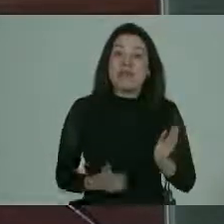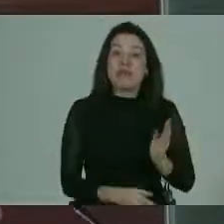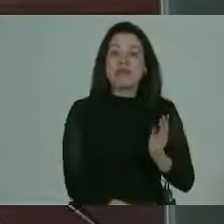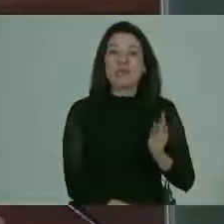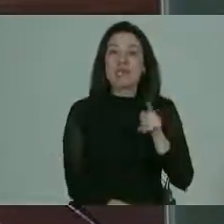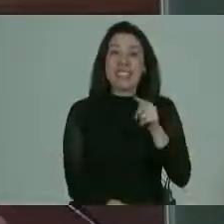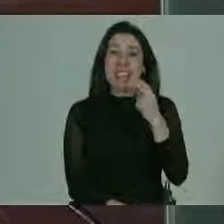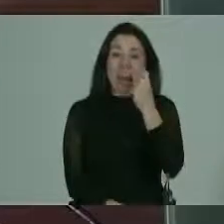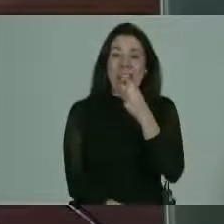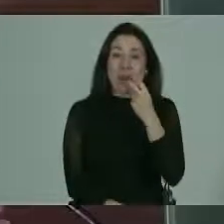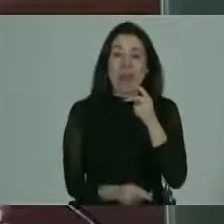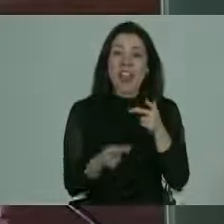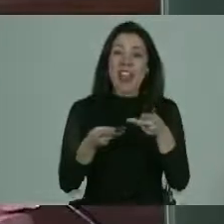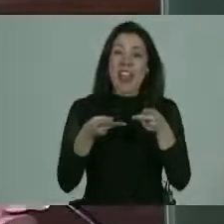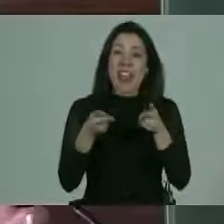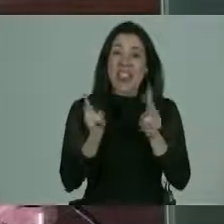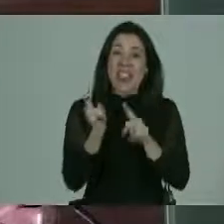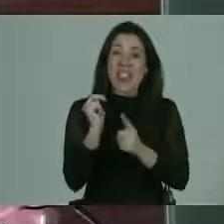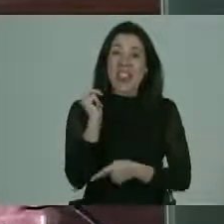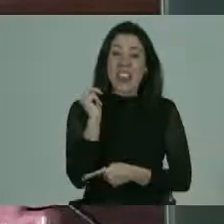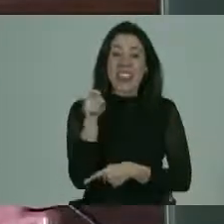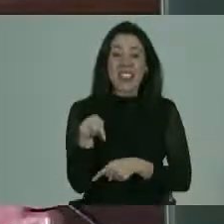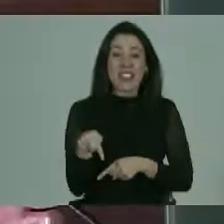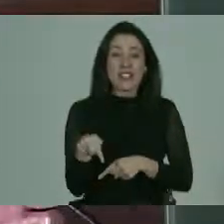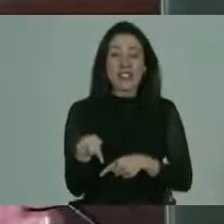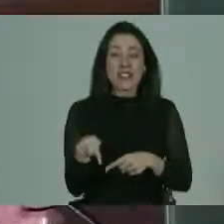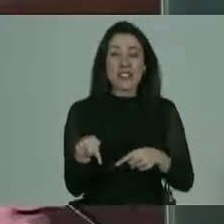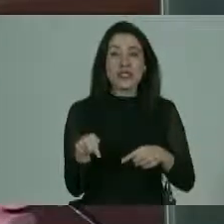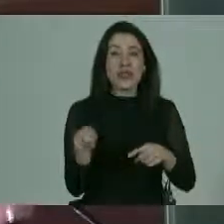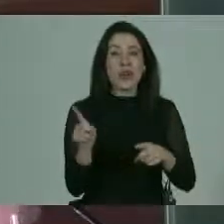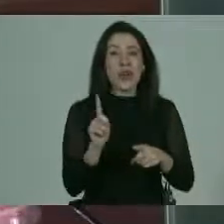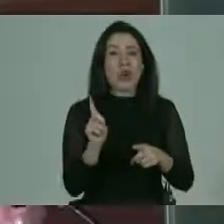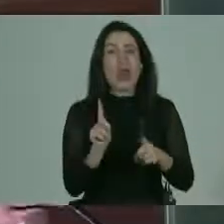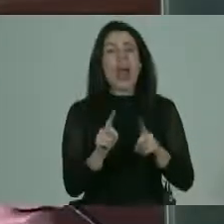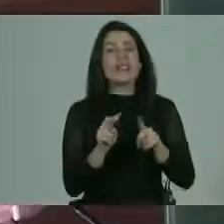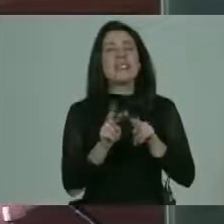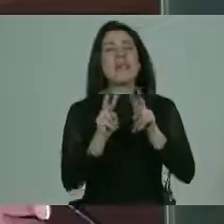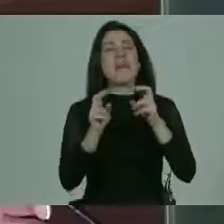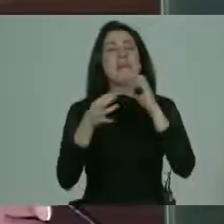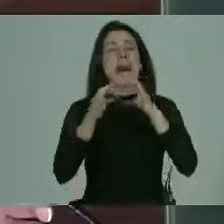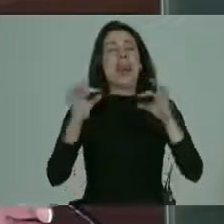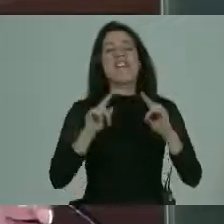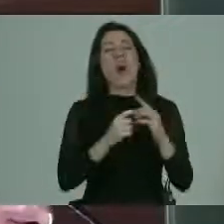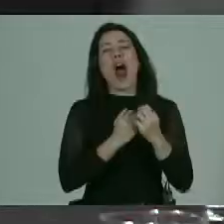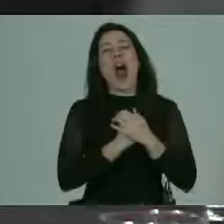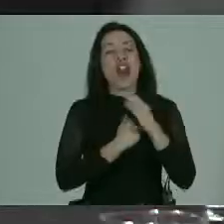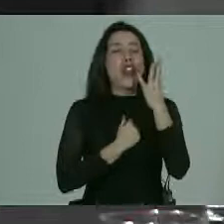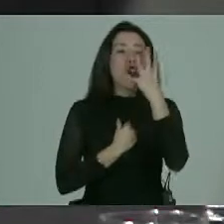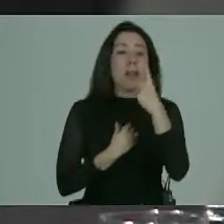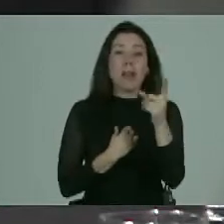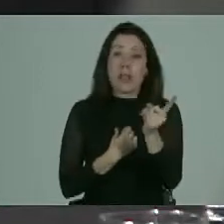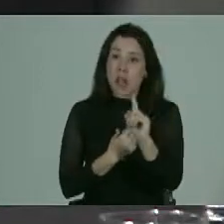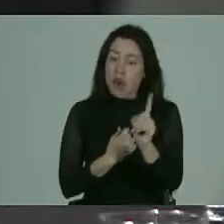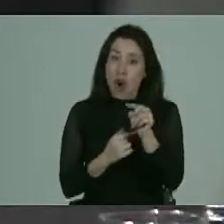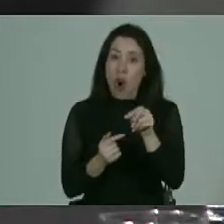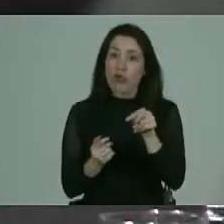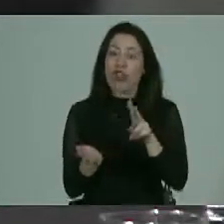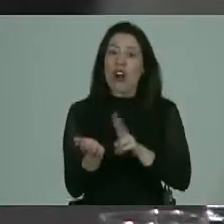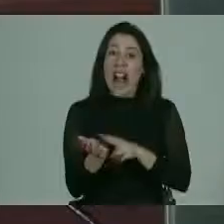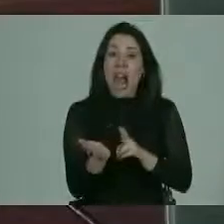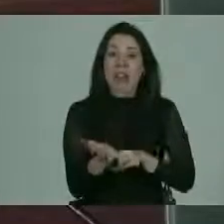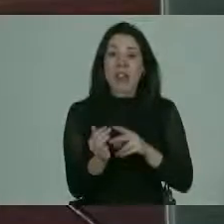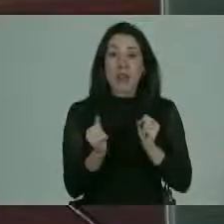esos lenguajes del derecho no son cosas románticas son realidades materiales